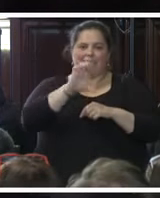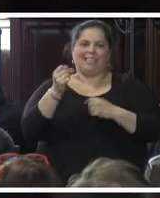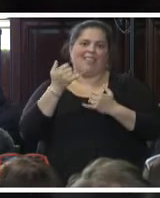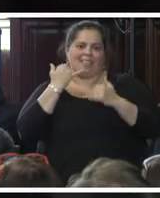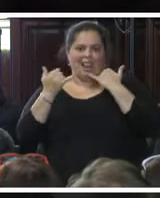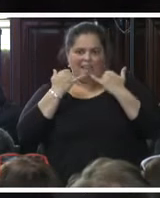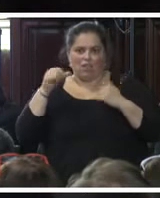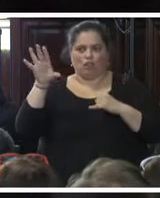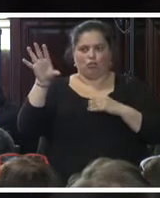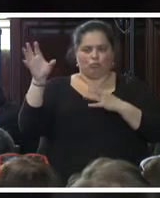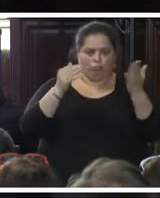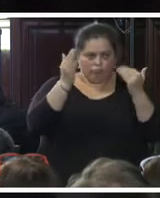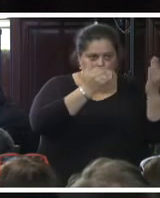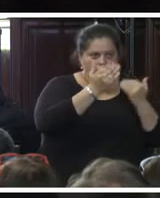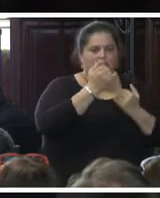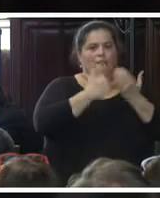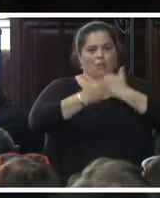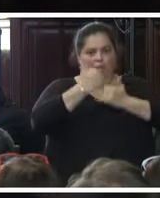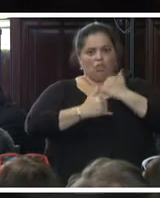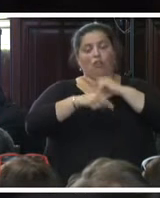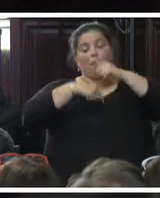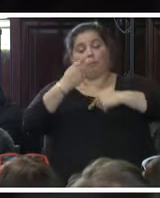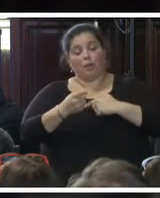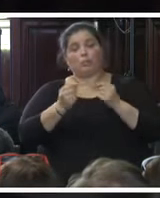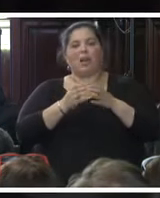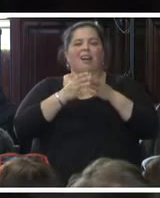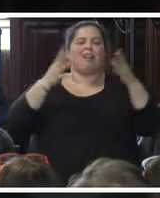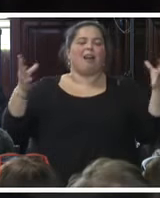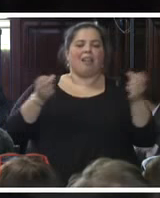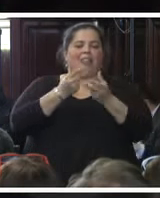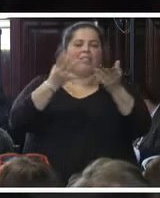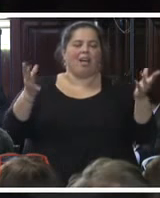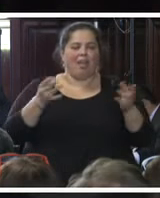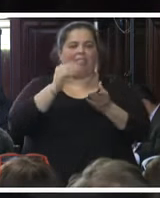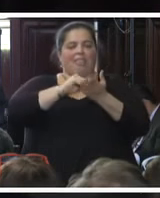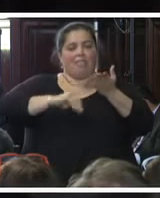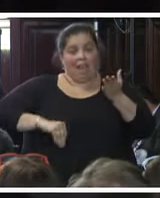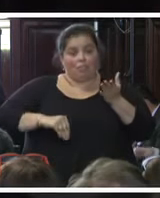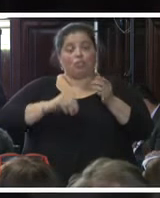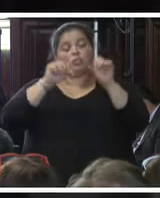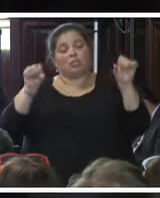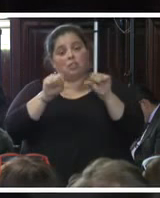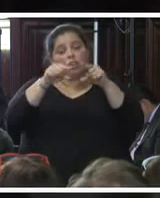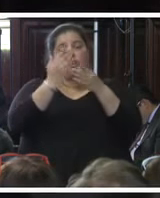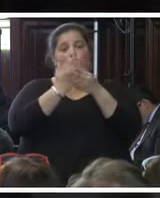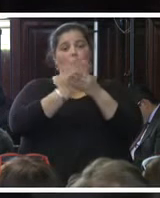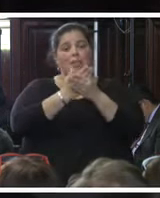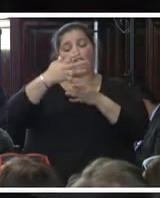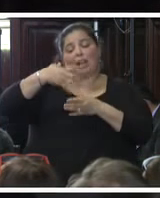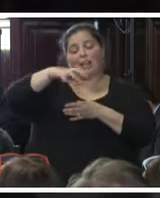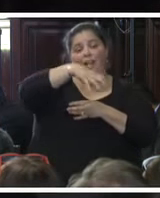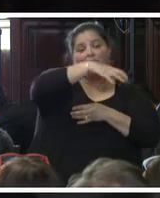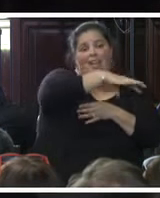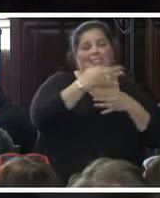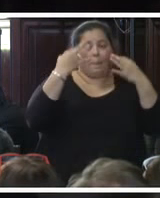desplegados telefónicos con una cantidad enorme de datos se turnaron estos documentos a las áreas especializadas del